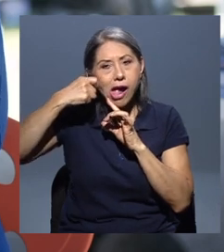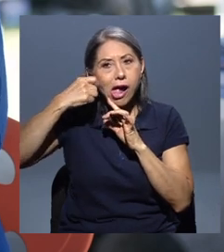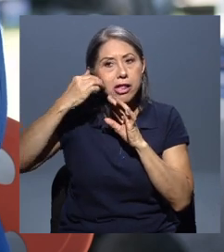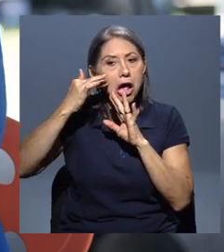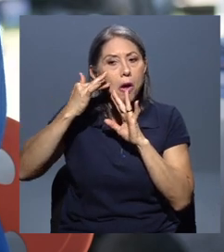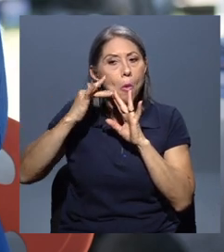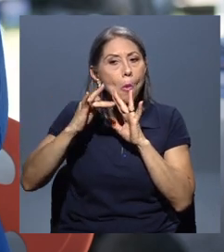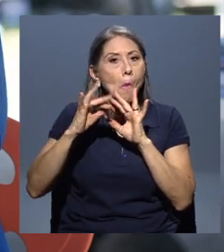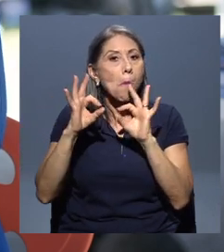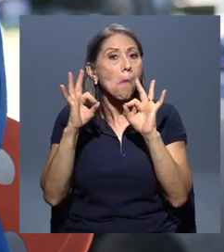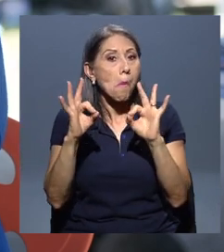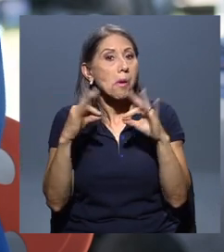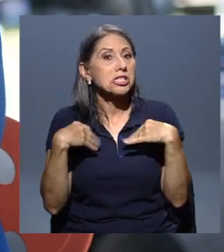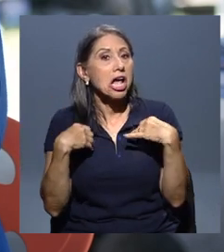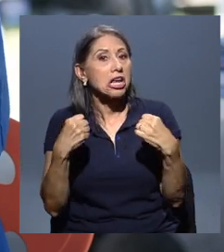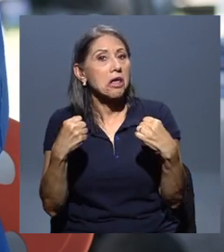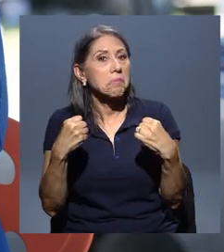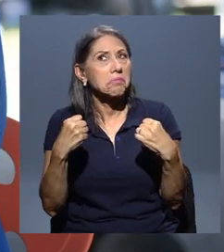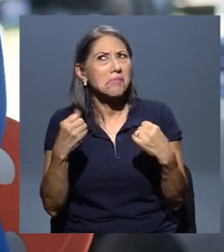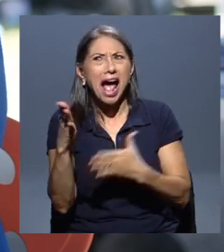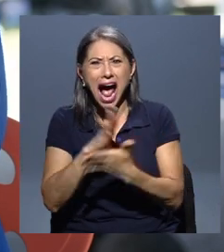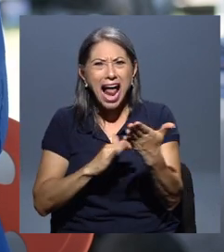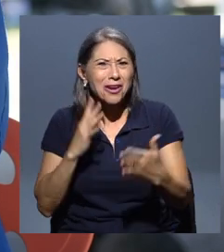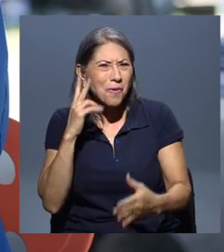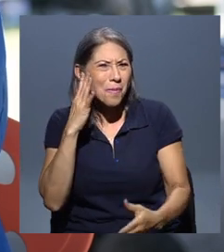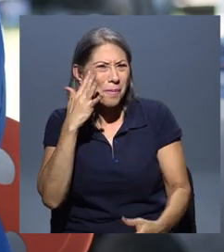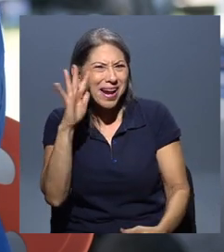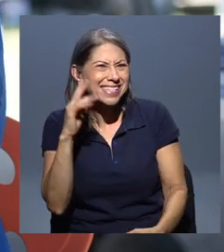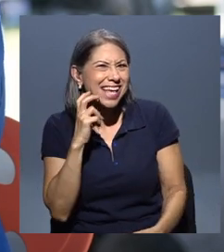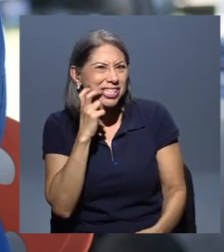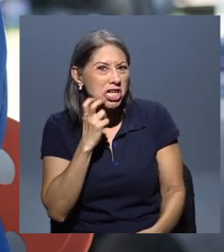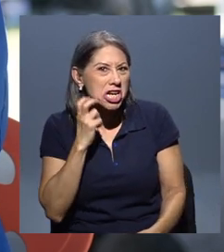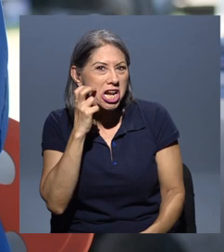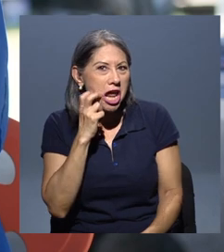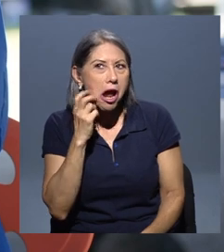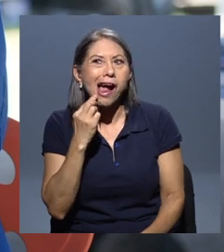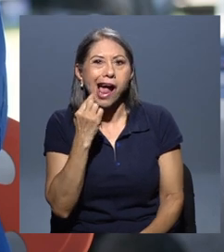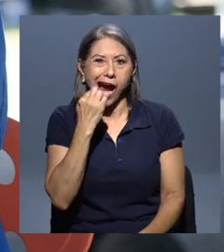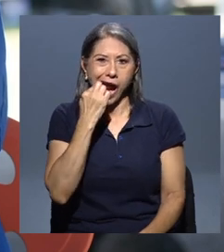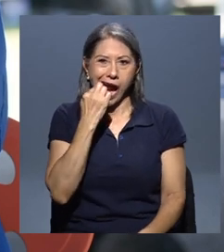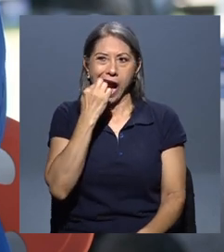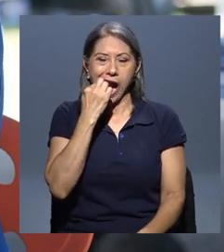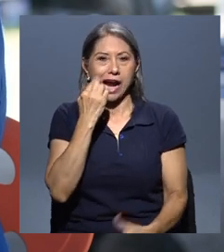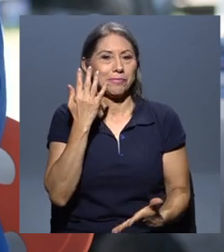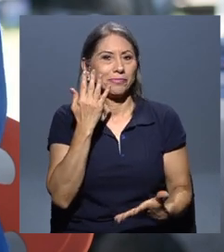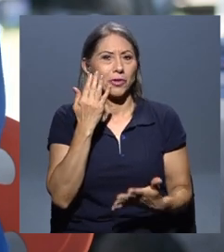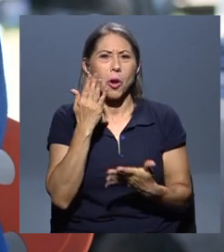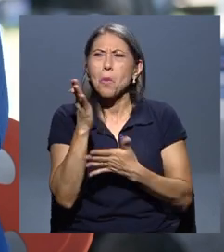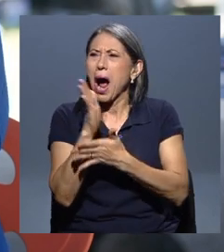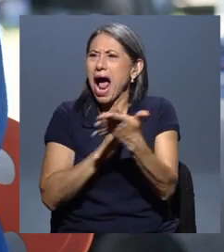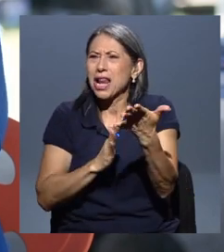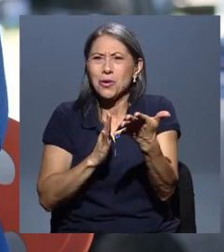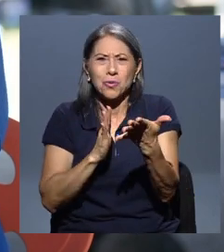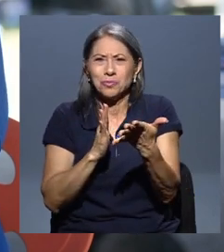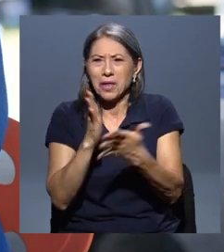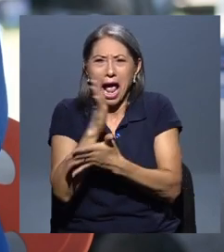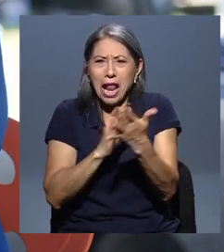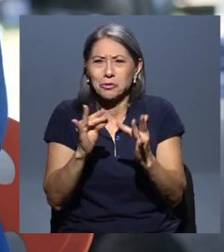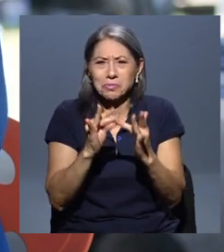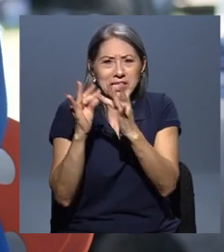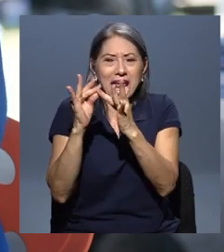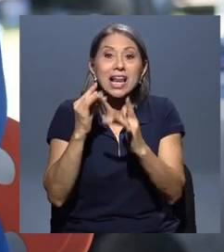Sané, me pusieron como un chicle, yo no sé qué era, como un apósito, pero dental.